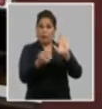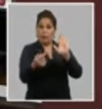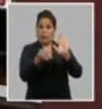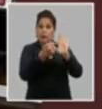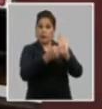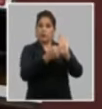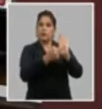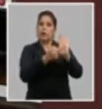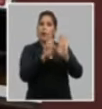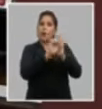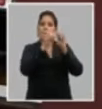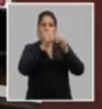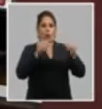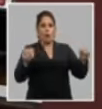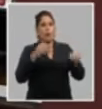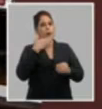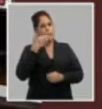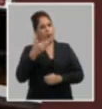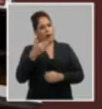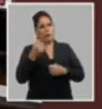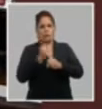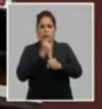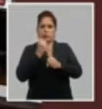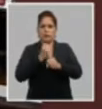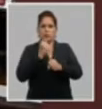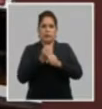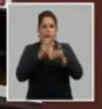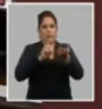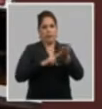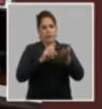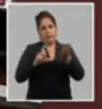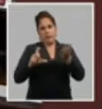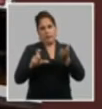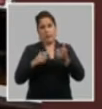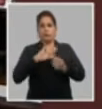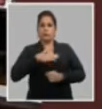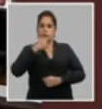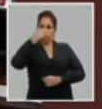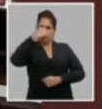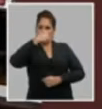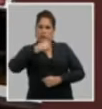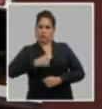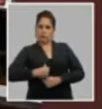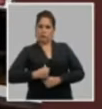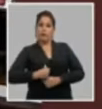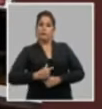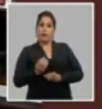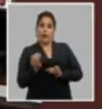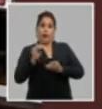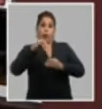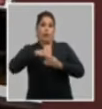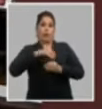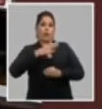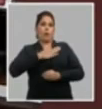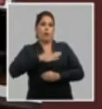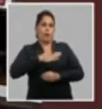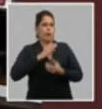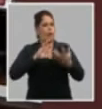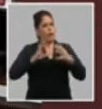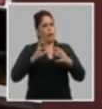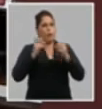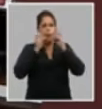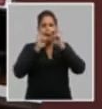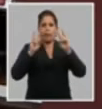una convocatoria a hacer mejor las cosas, por lo que en lo personal lo incorporo a mi